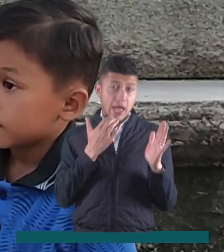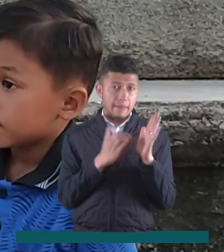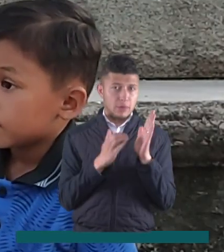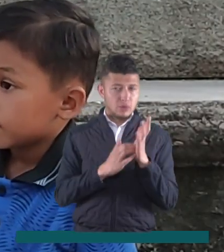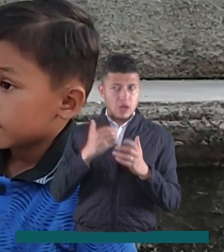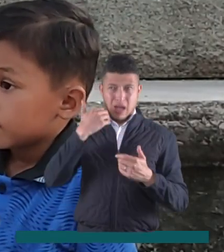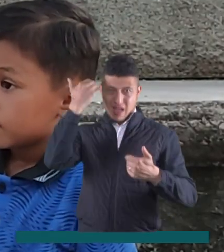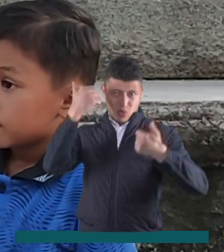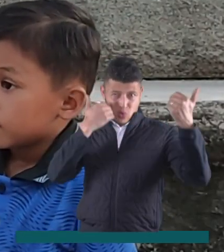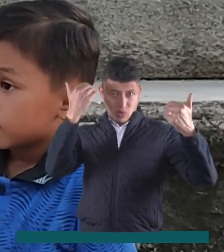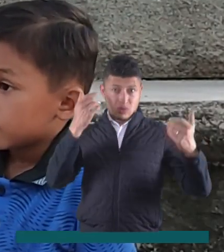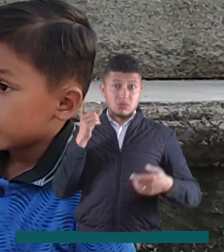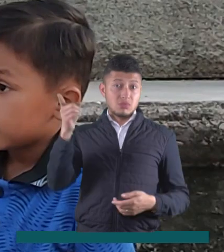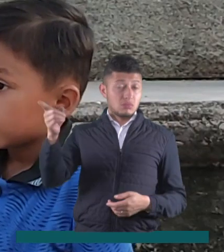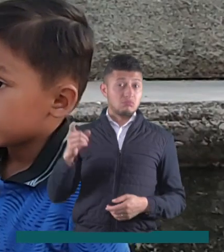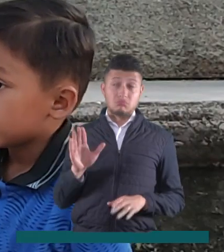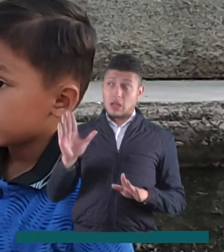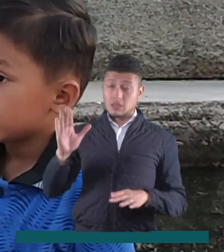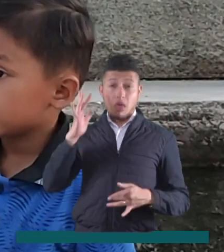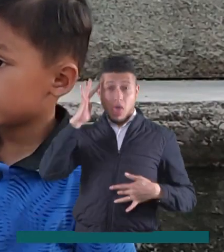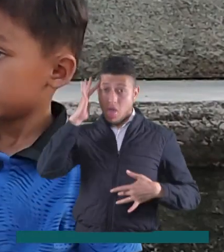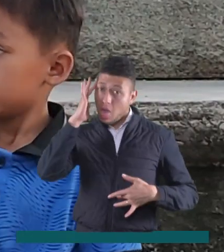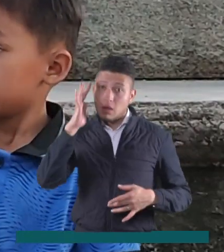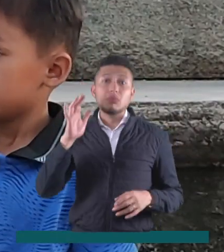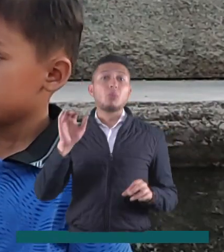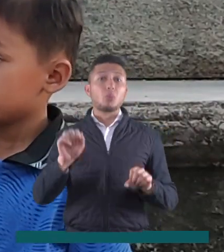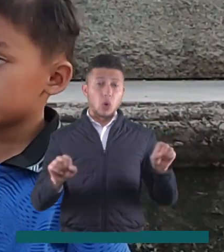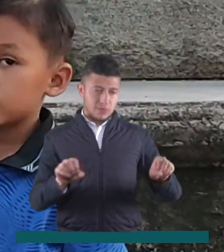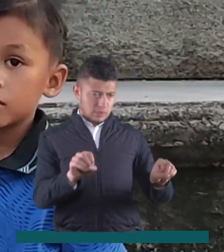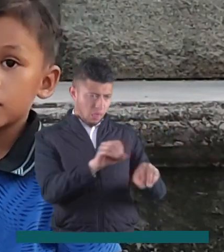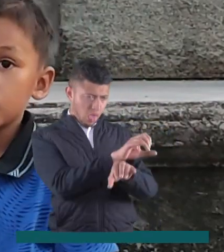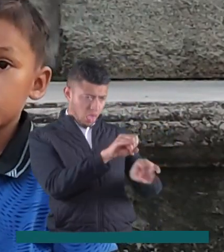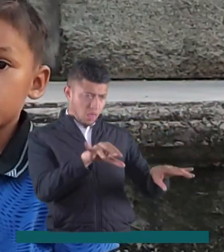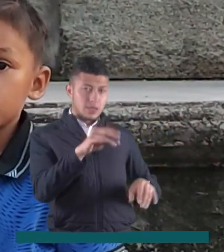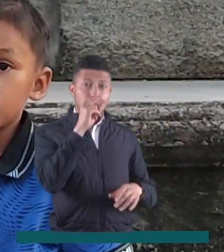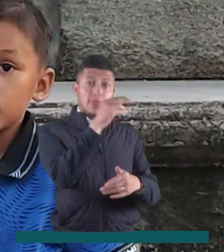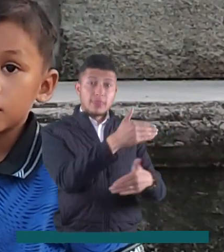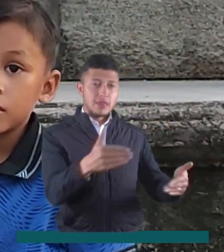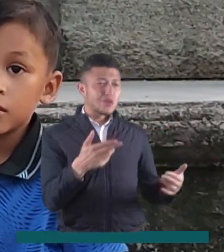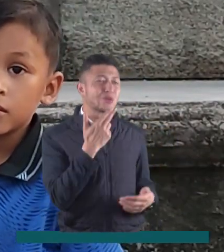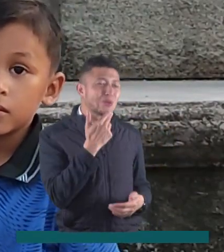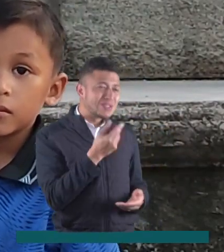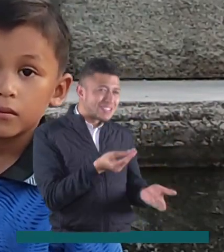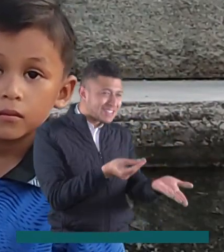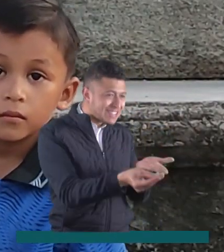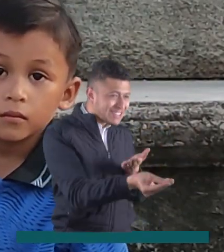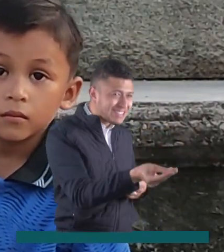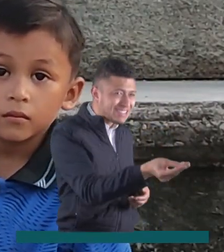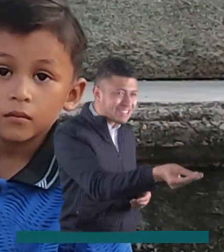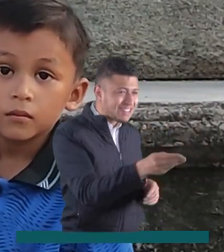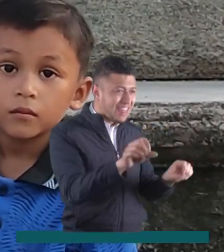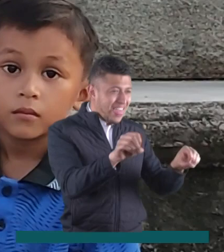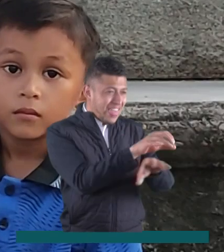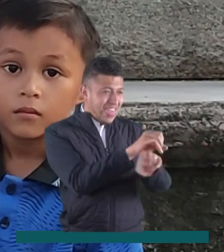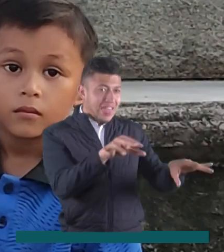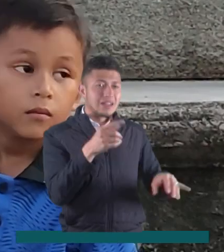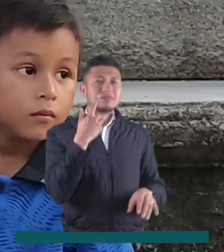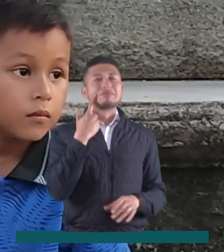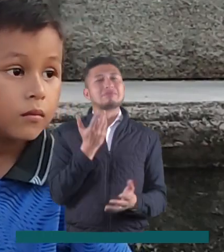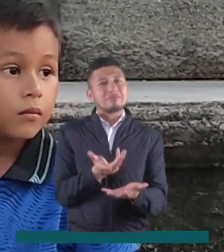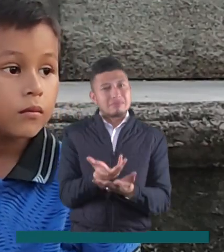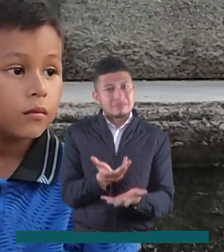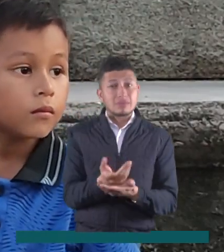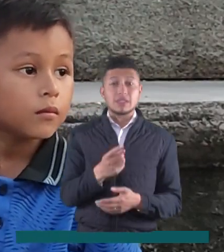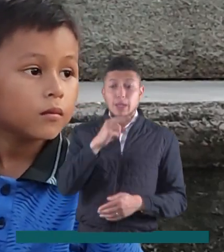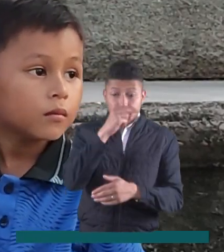hoy en día los adultos están muy pervertidos, pueden engañar a los niños muy fácilmente con dulces, por eso es